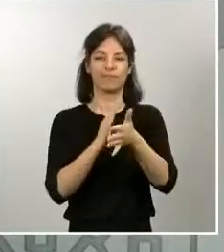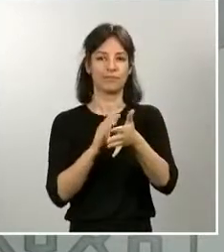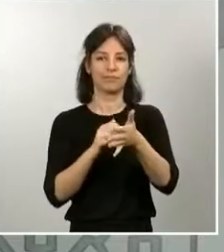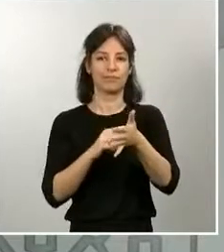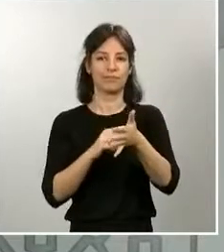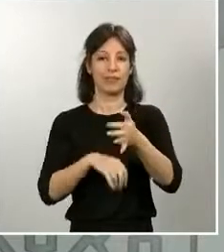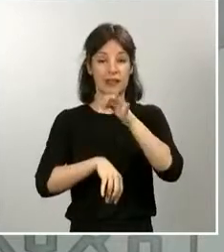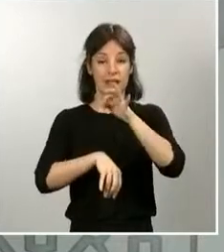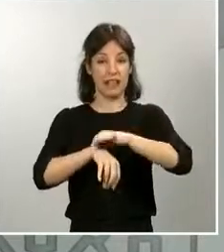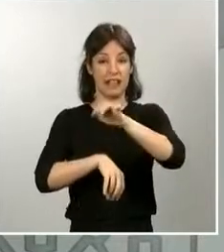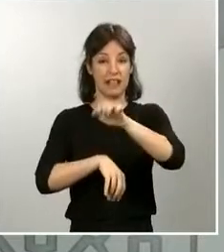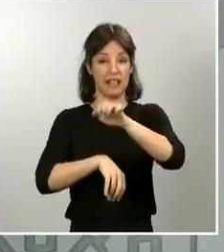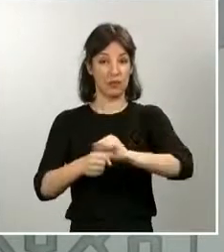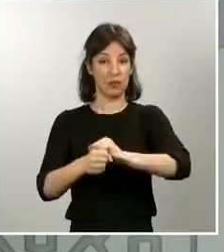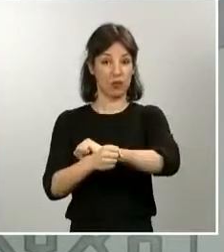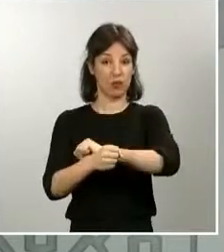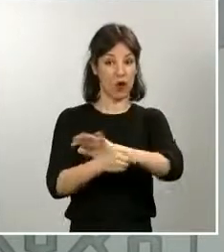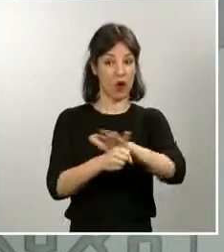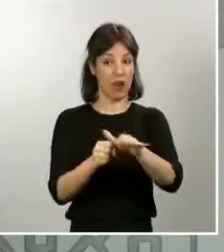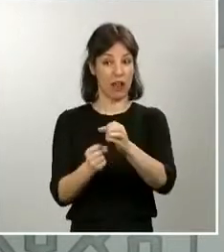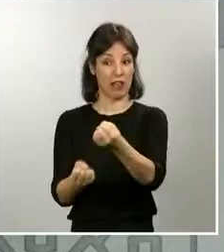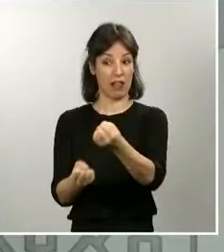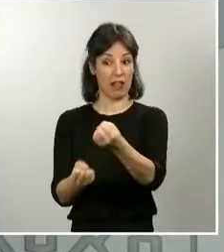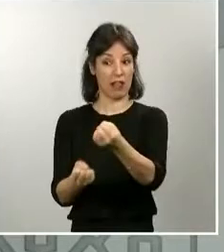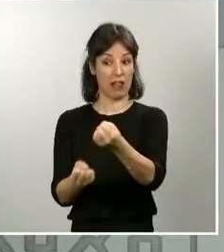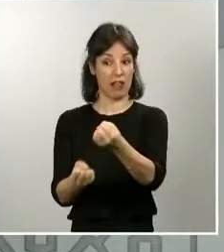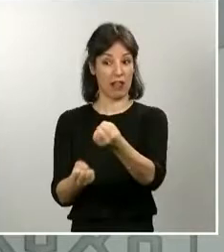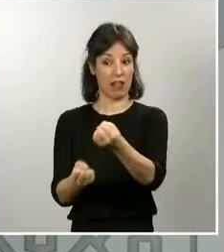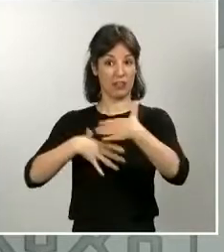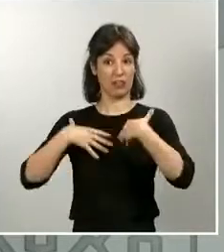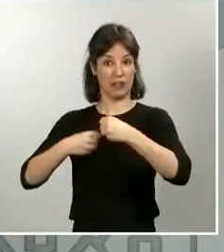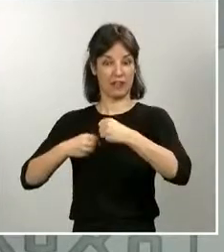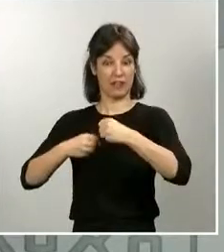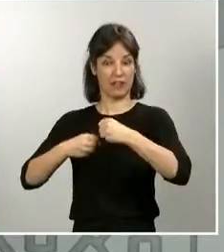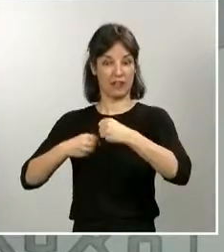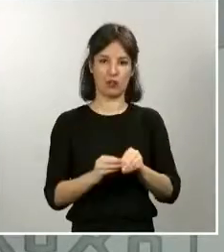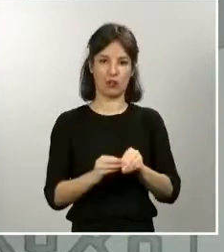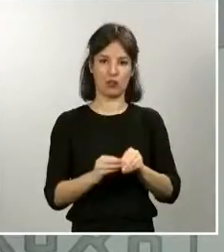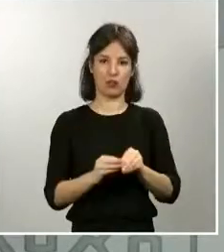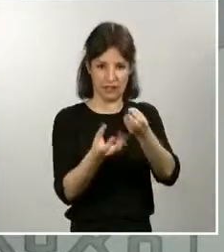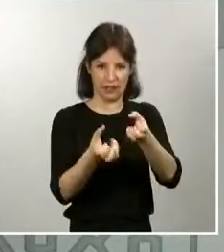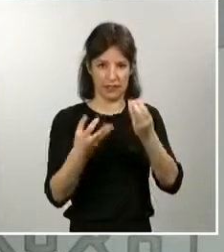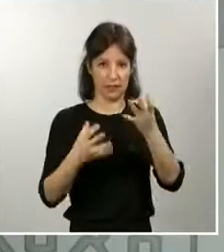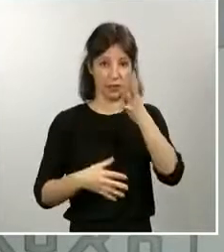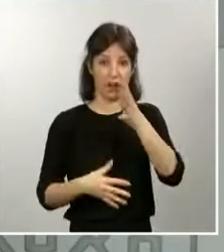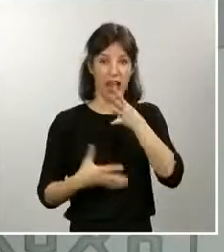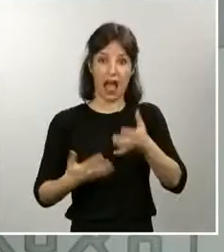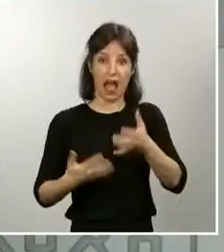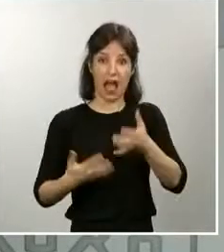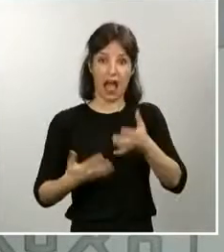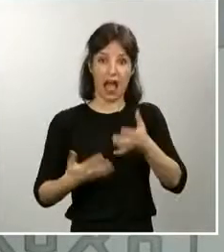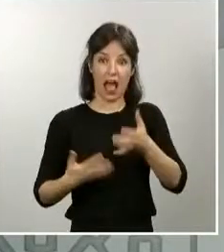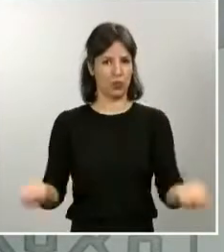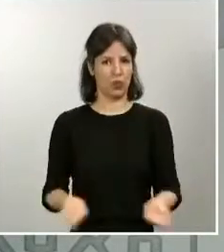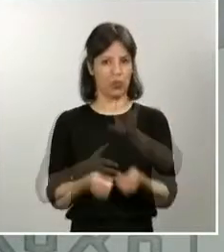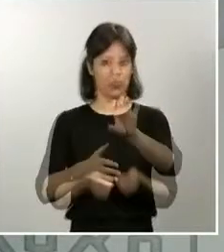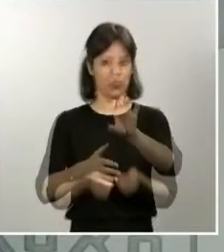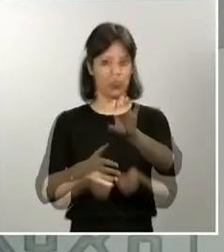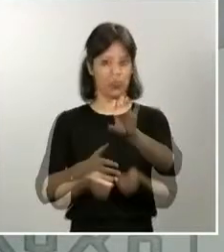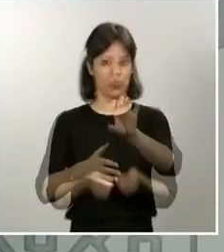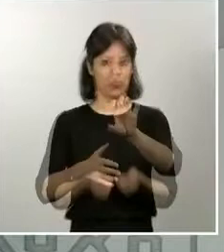que nos han notificado al Ministerio de Sanidad y que ya están a esta hora publicadas en la web del Ministerio.